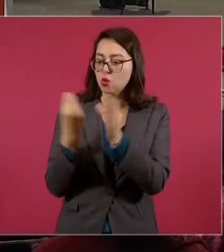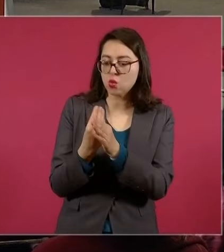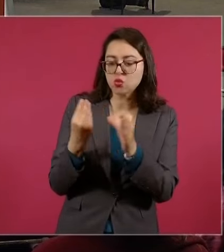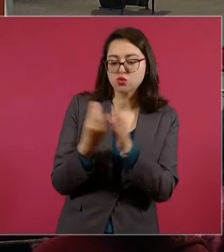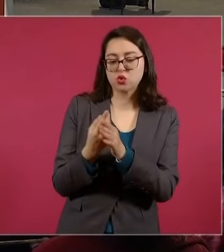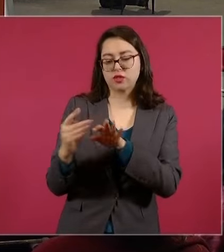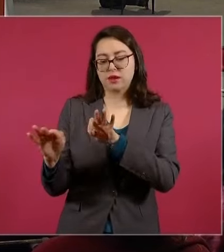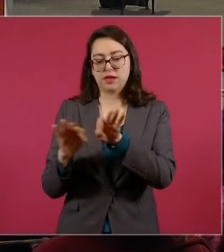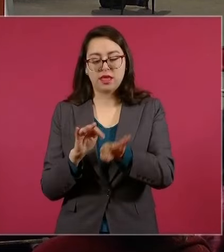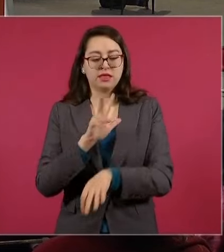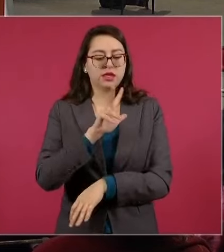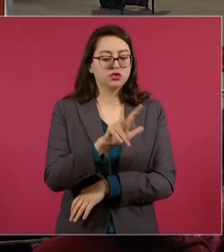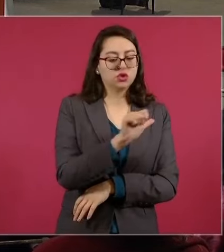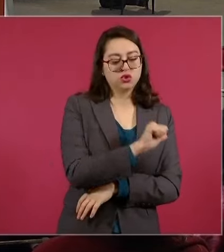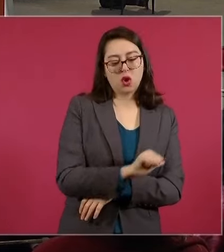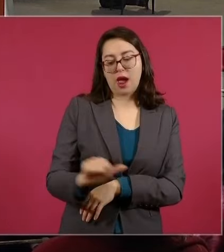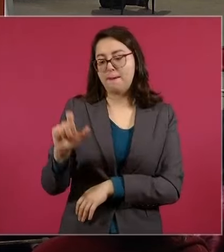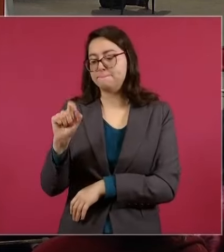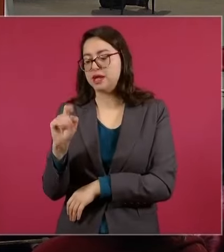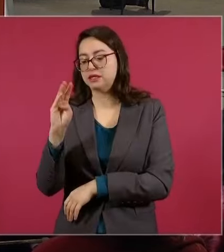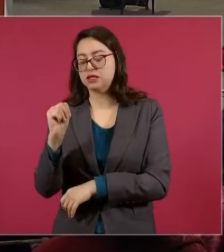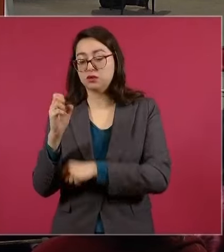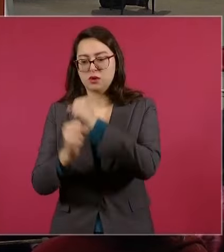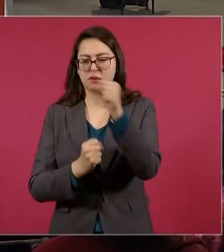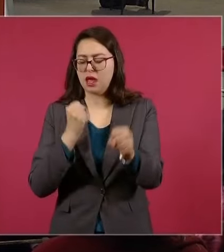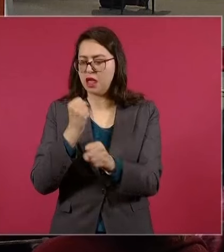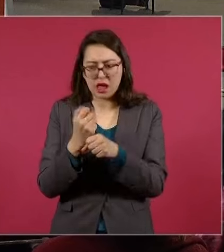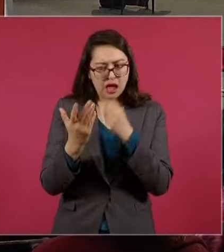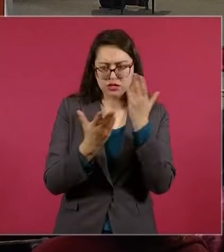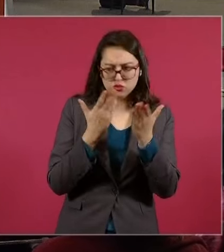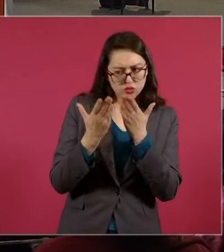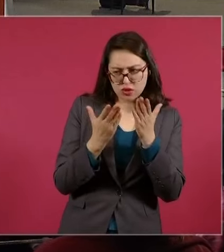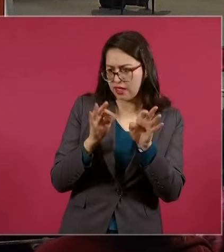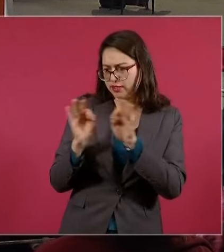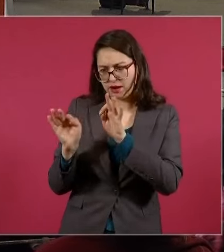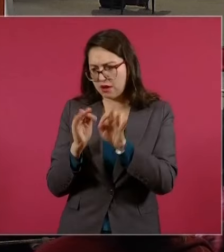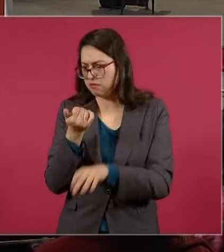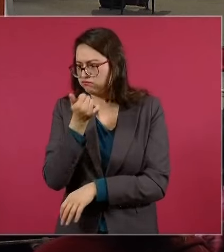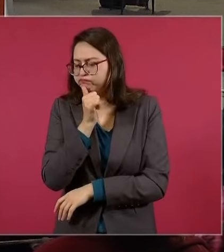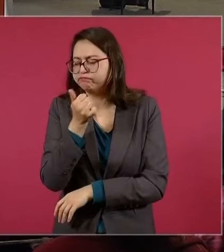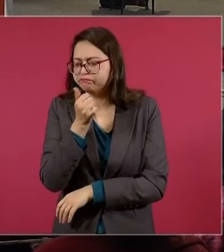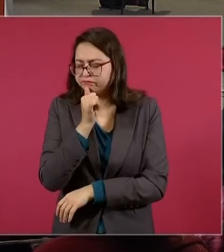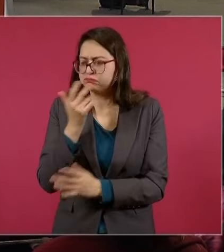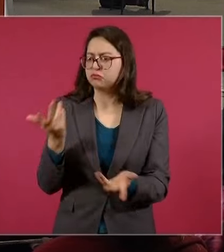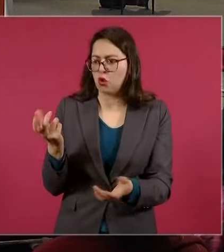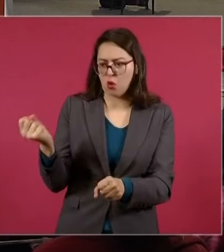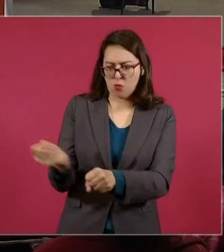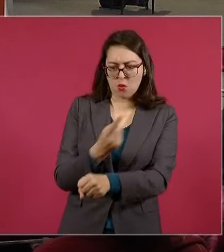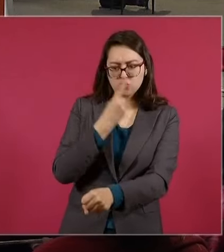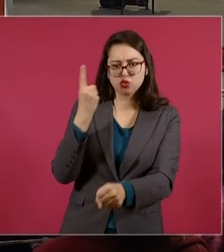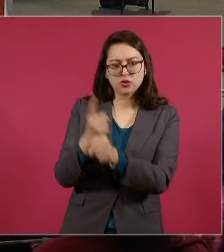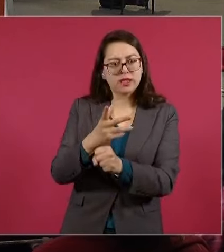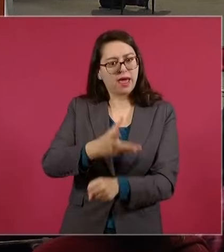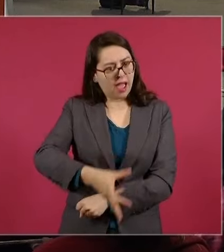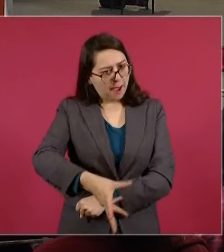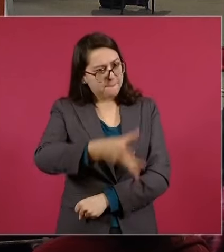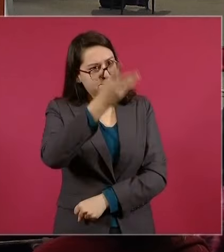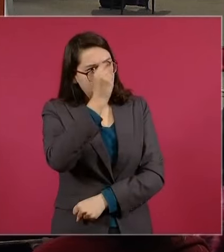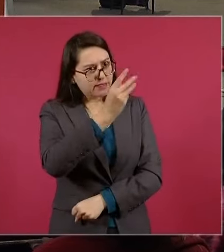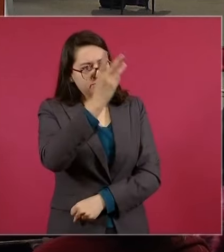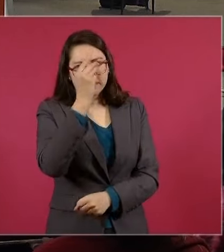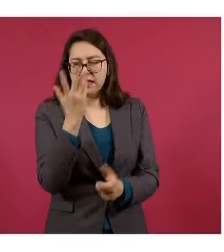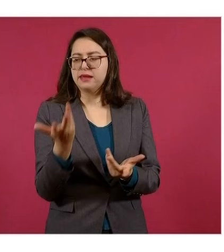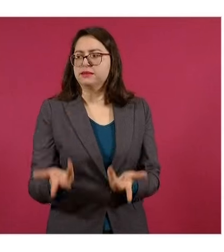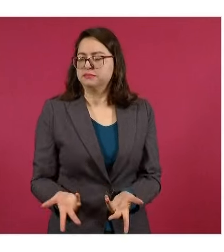entre 18 y 29 años que no estudian y que no trabajan, para que puedan recibir de manera directa un